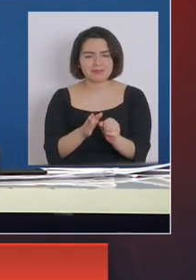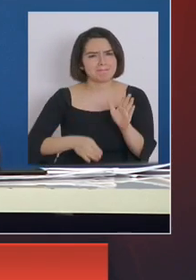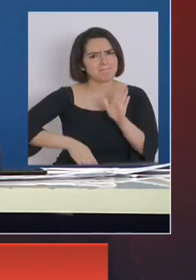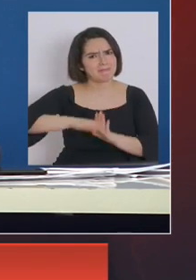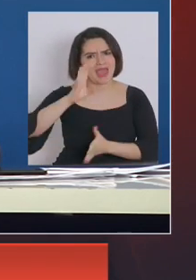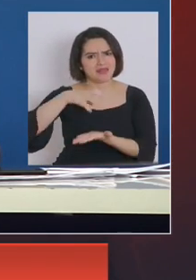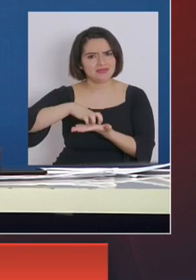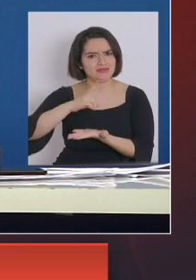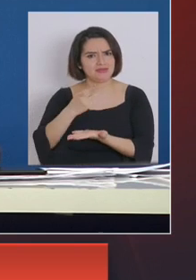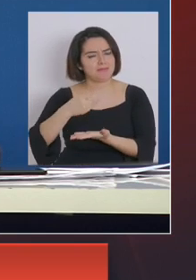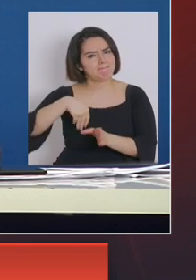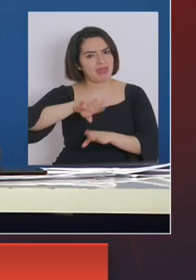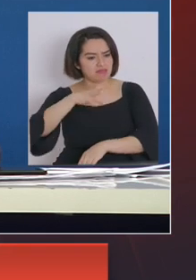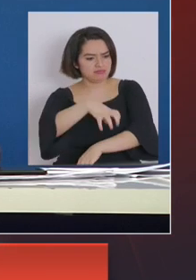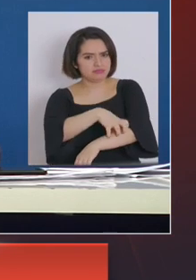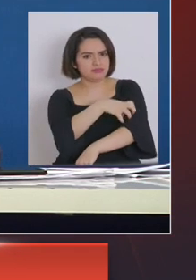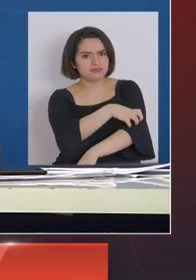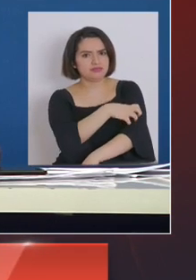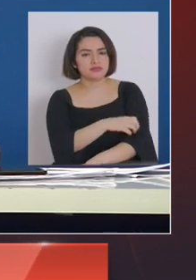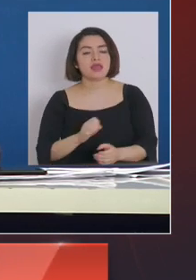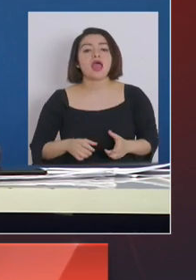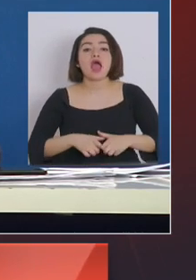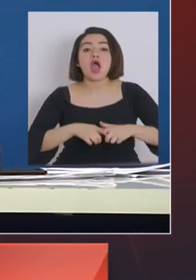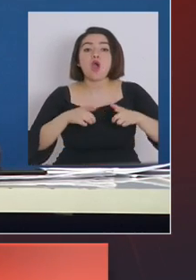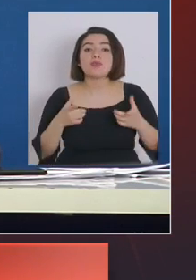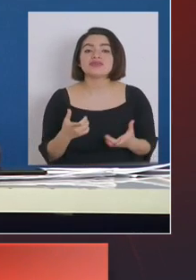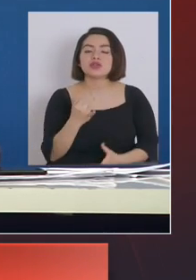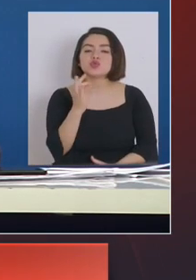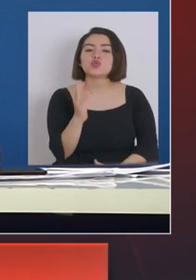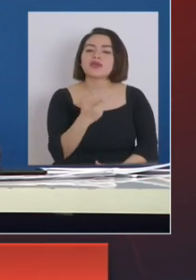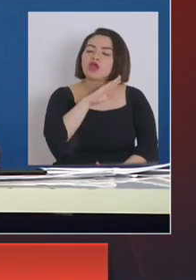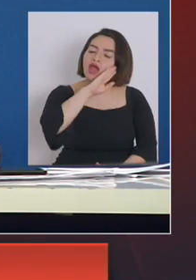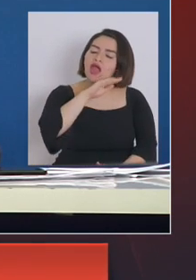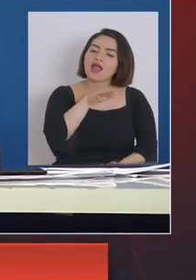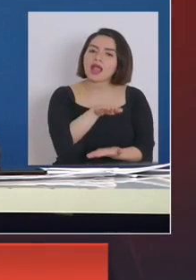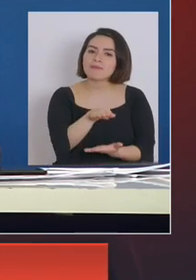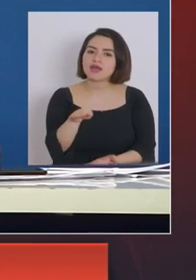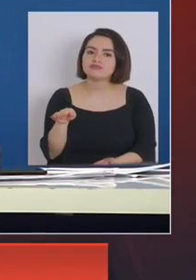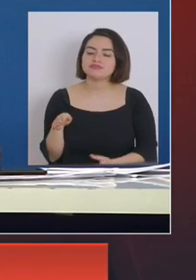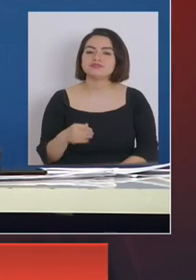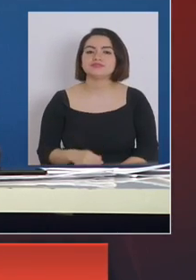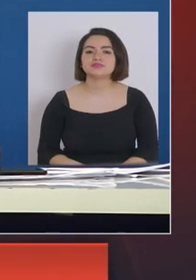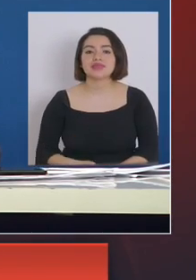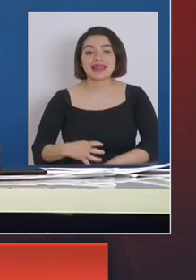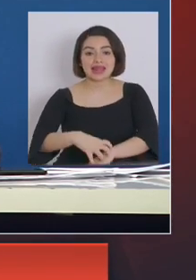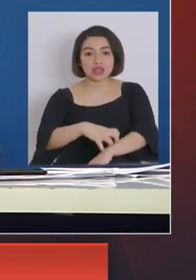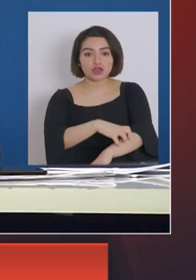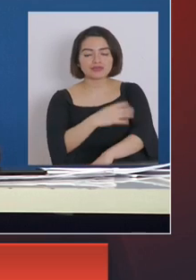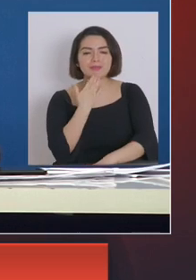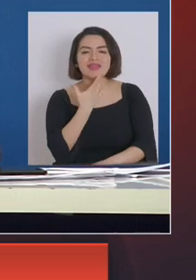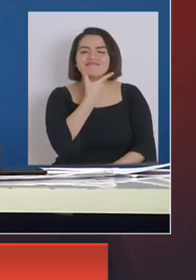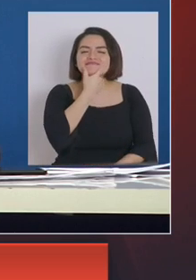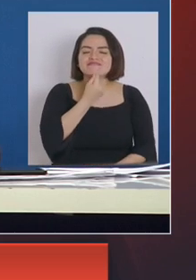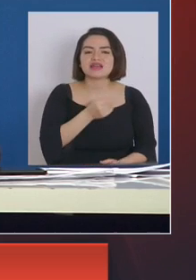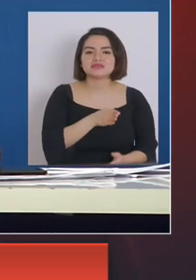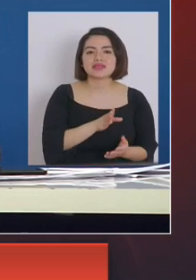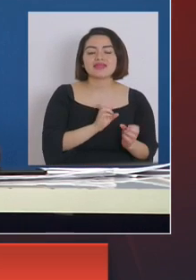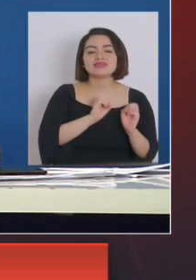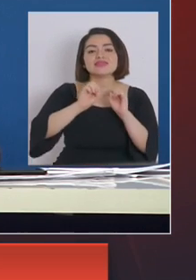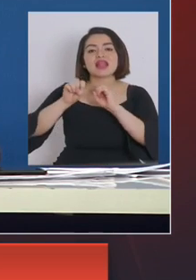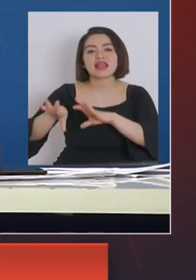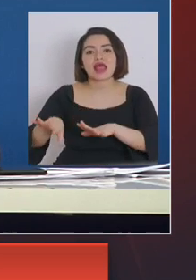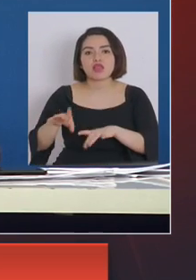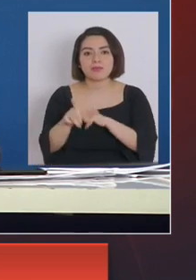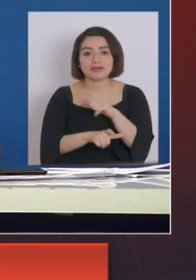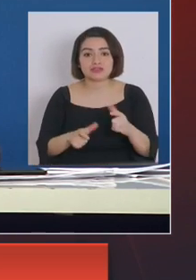lo que estamos haciendo también es aumentar el número de camas en regiones y, obviamente, facilitar el traslado de pacientes en el caso que